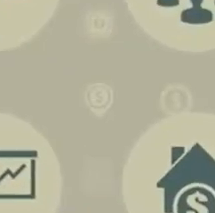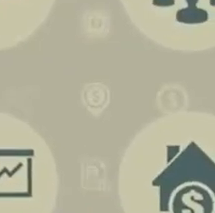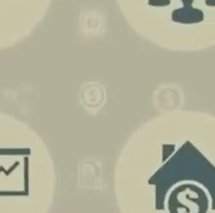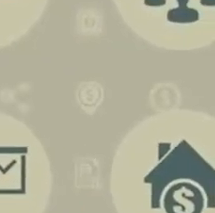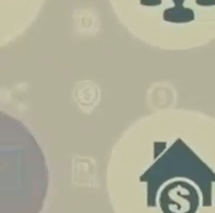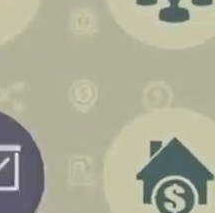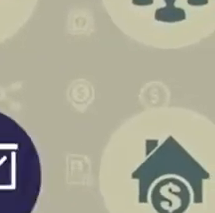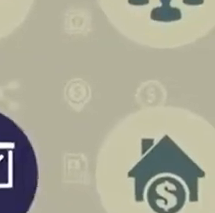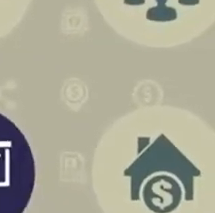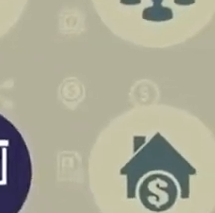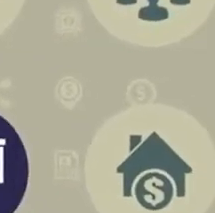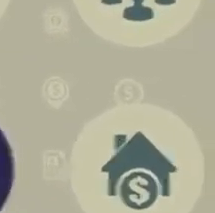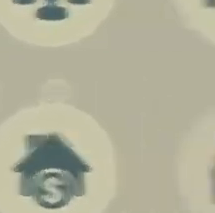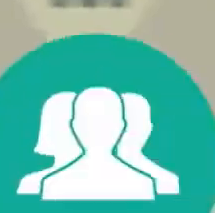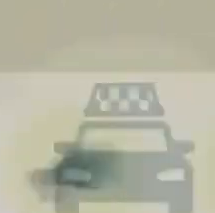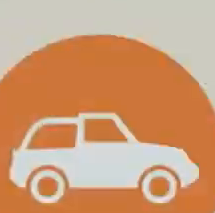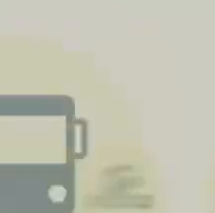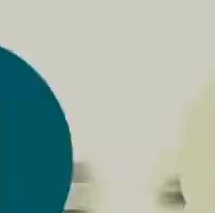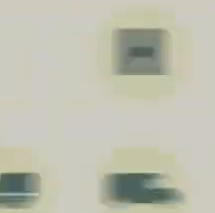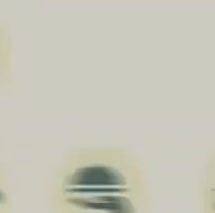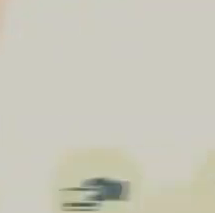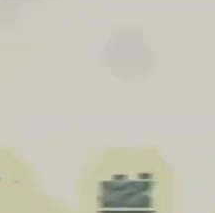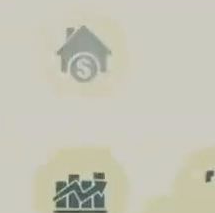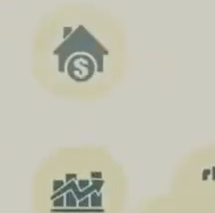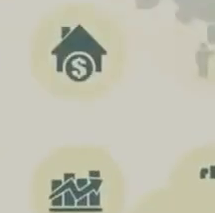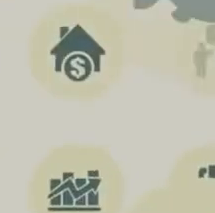y de